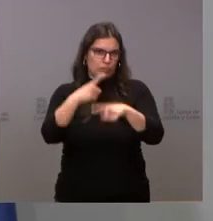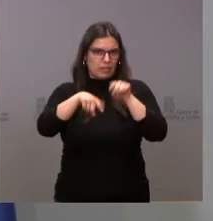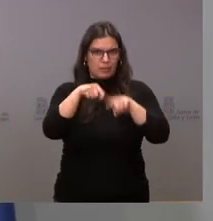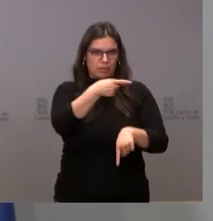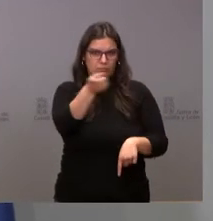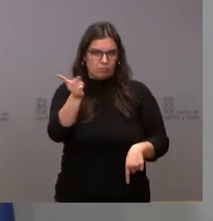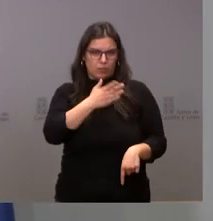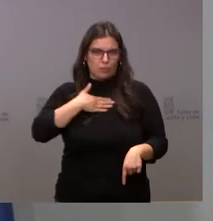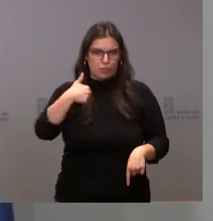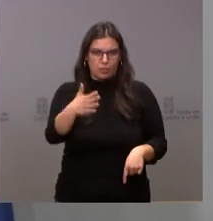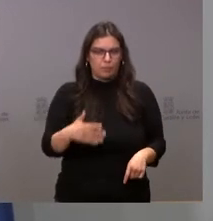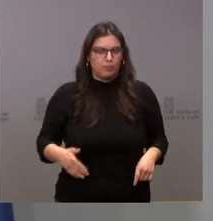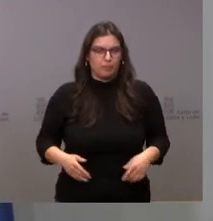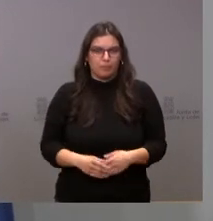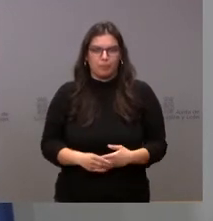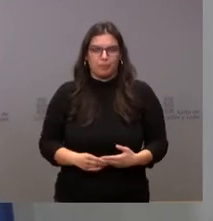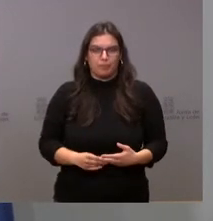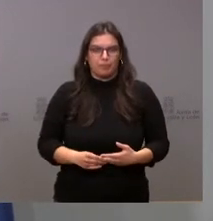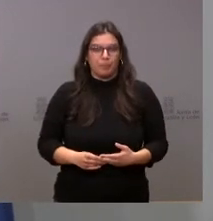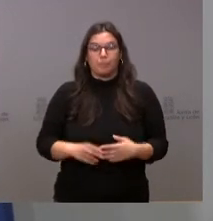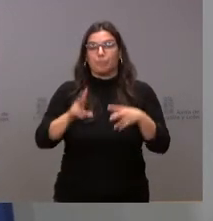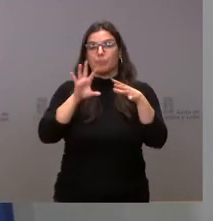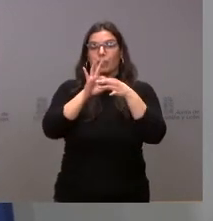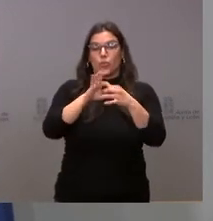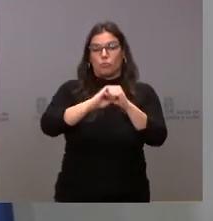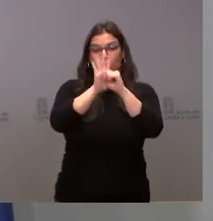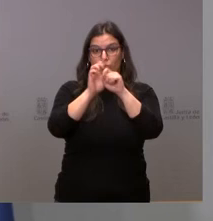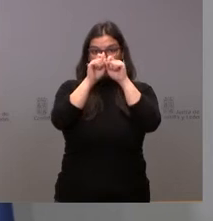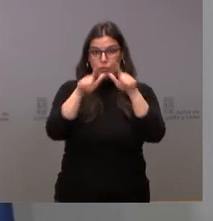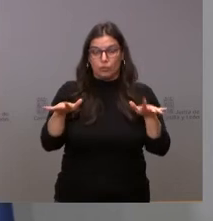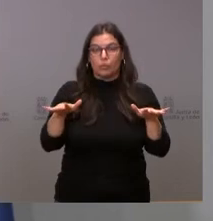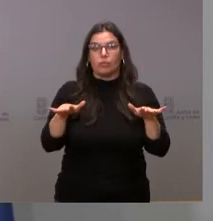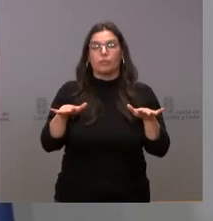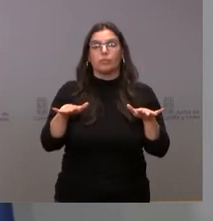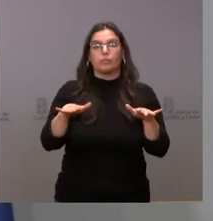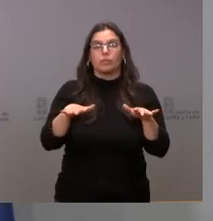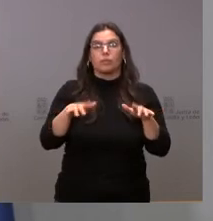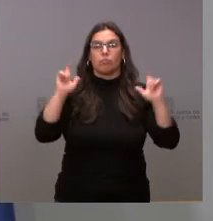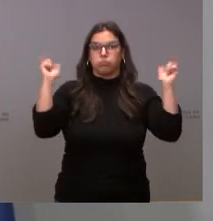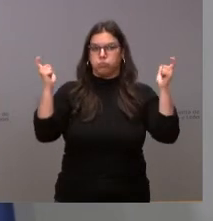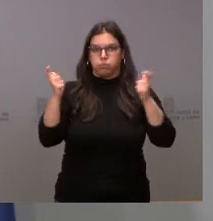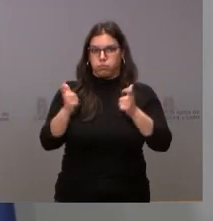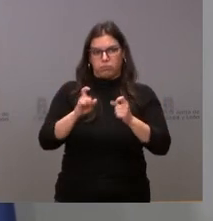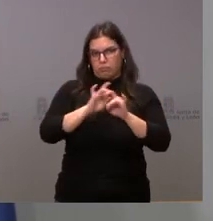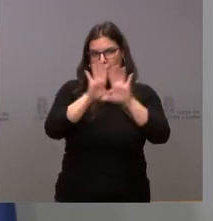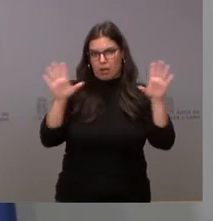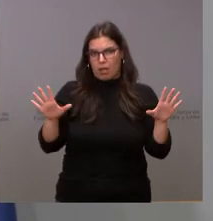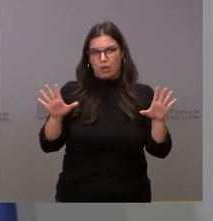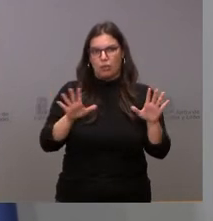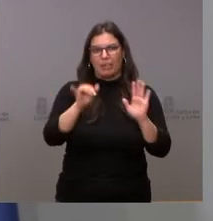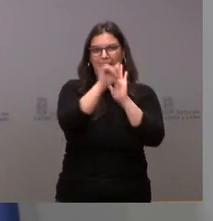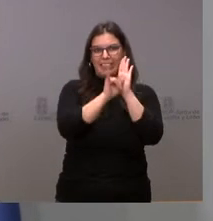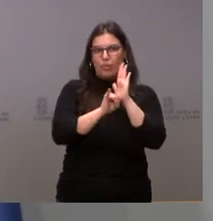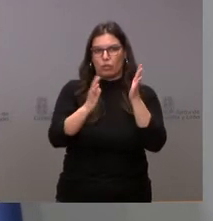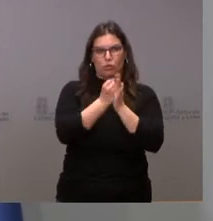oportuno formular. relación con la situación epidemiológica, nuestra comunidad continúa en descenso claramente todos los indicadores